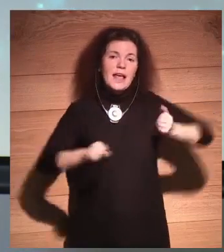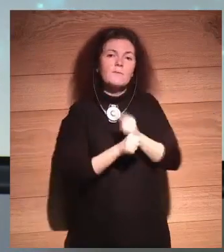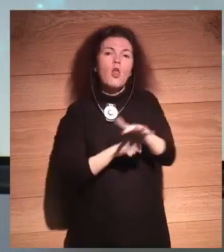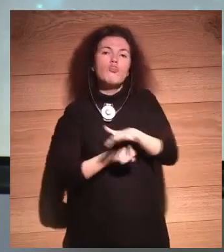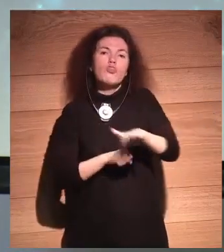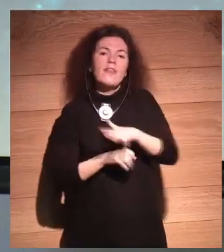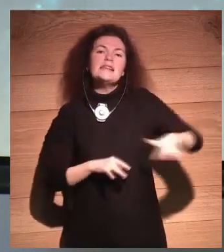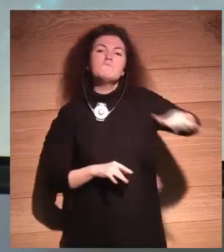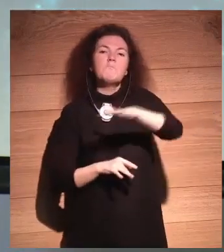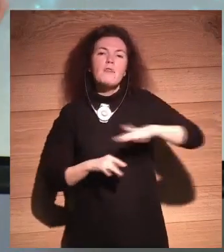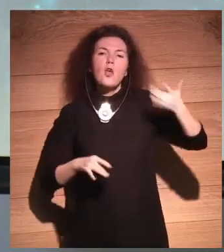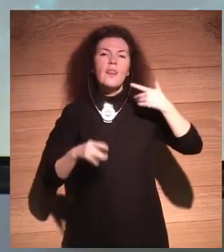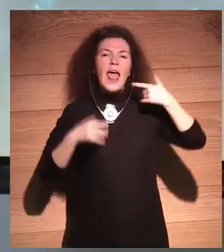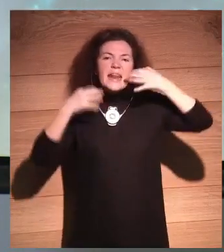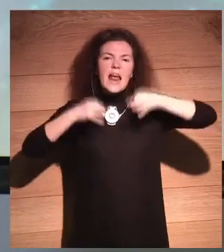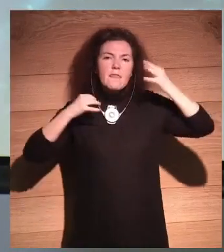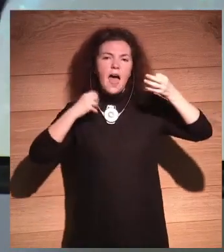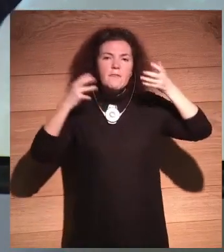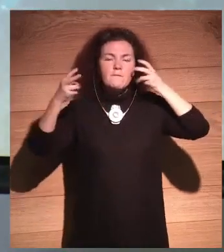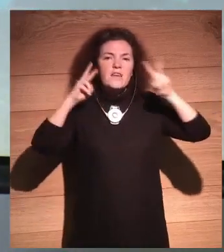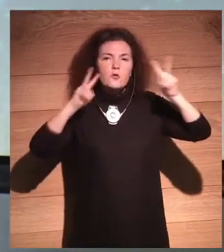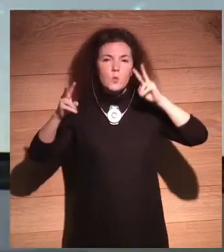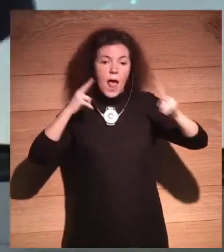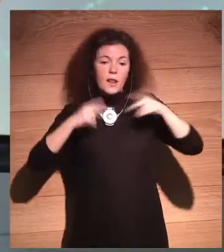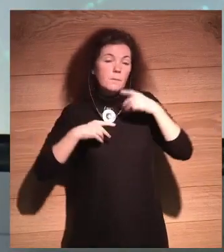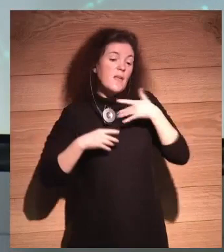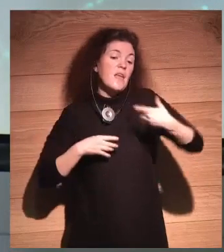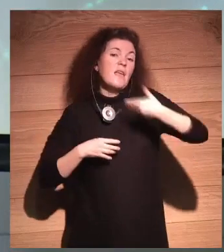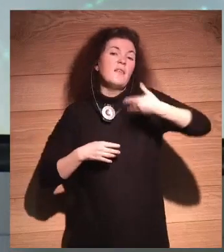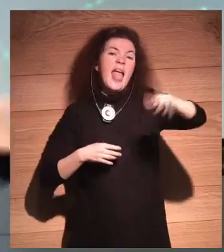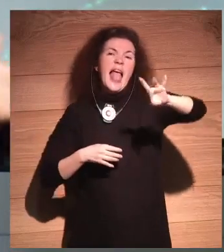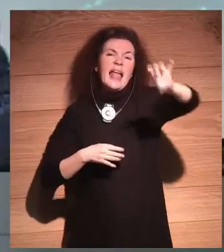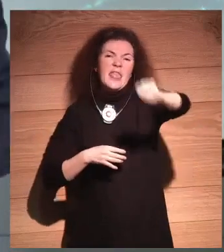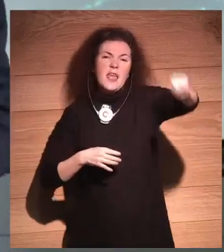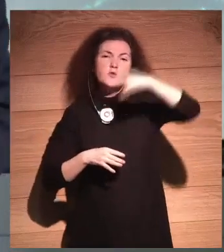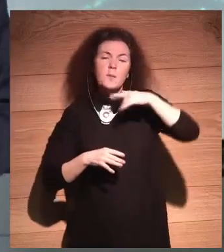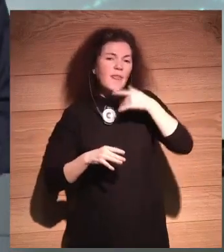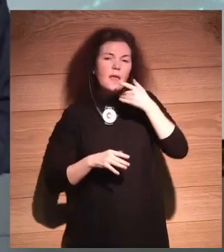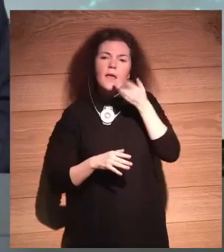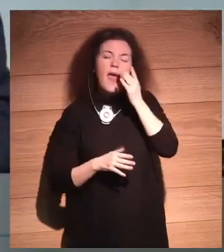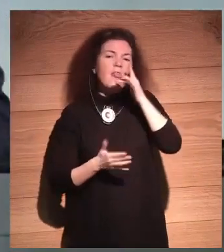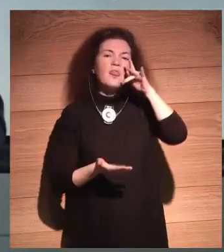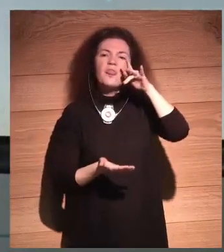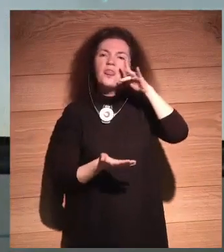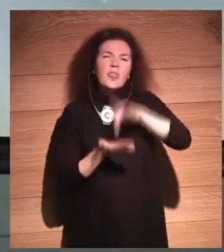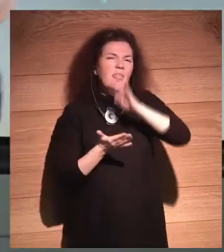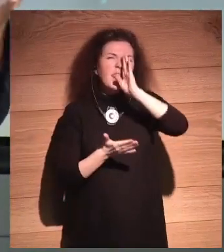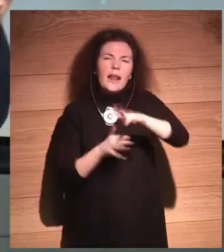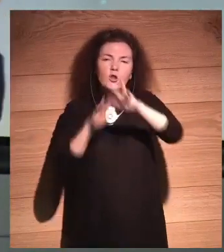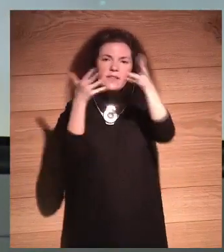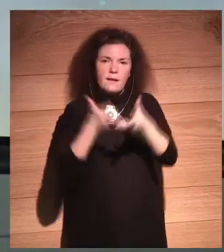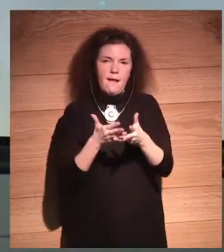espacio de realidad virtual y en unos 15 años podremos conectarnos directamente a internet, esto no es ciencia ficción.